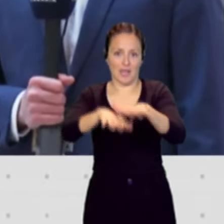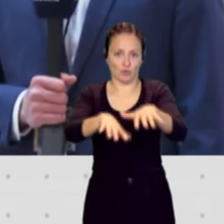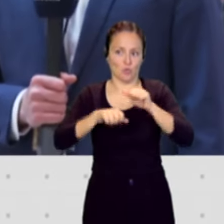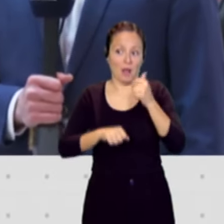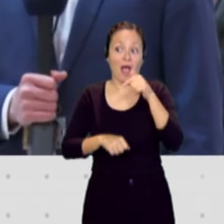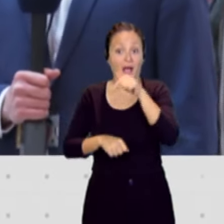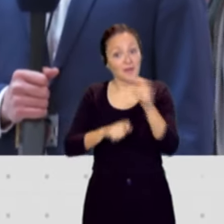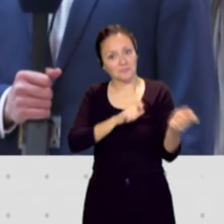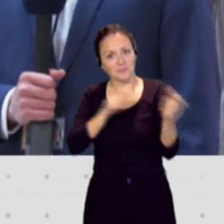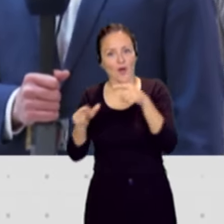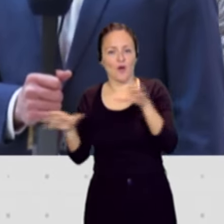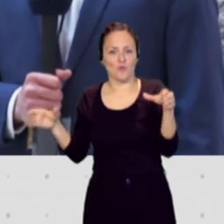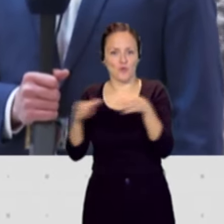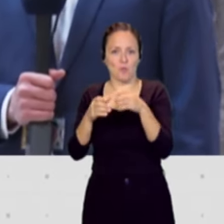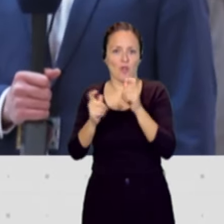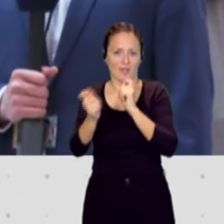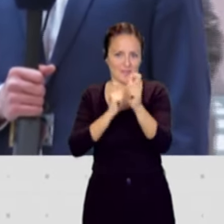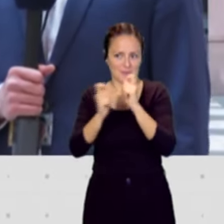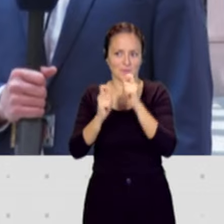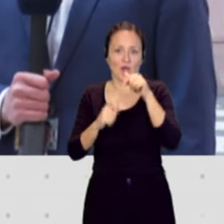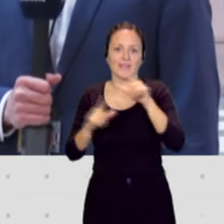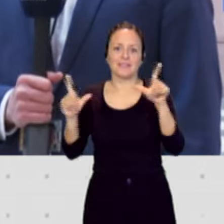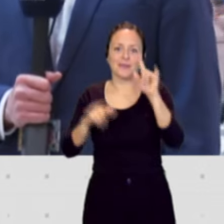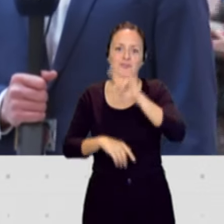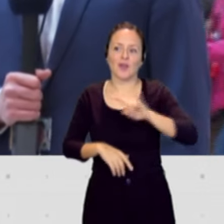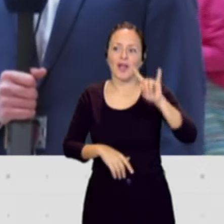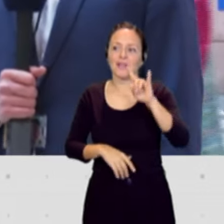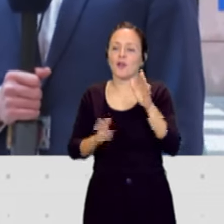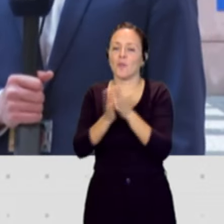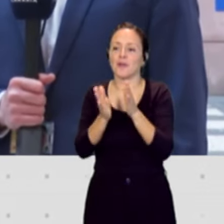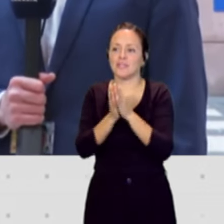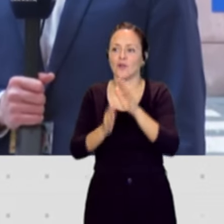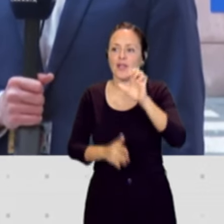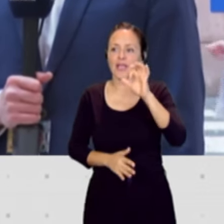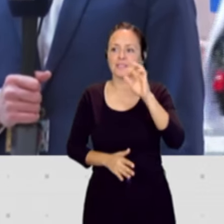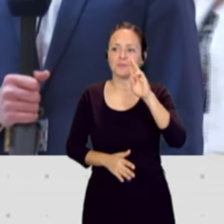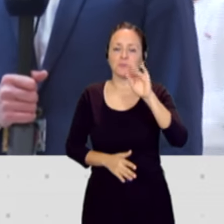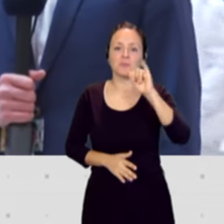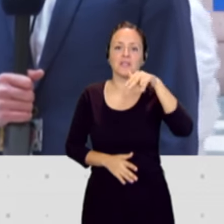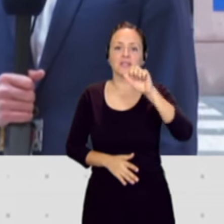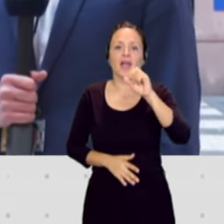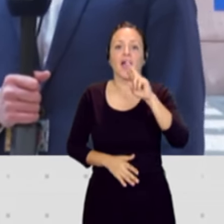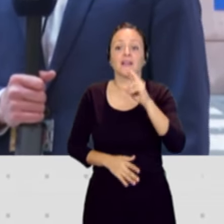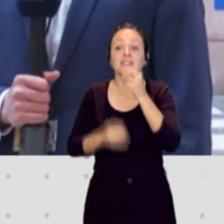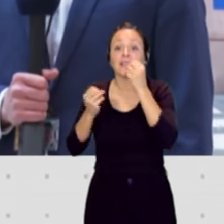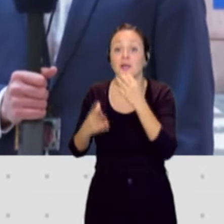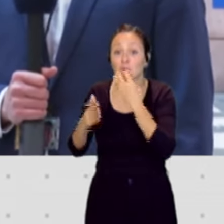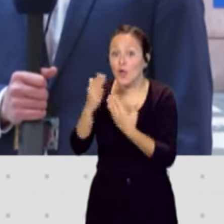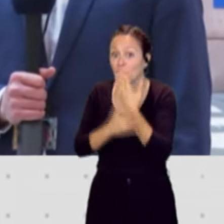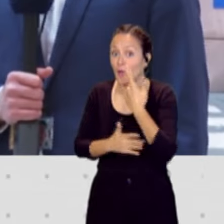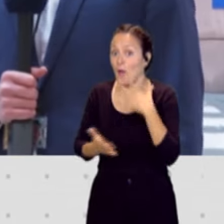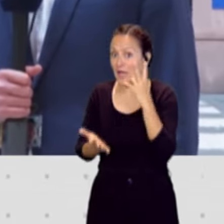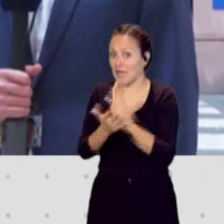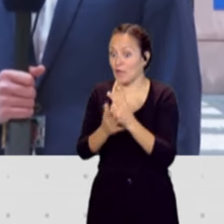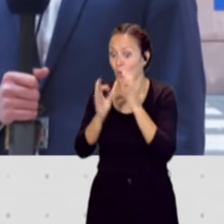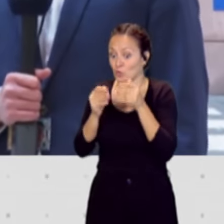de los servicios informativos de esta casa de Televisión Canaria. Javier Espinar, ¿qué tal? Buenos días. Recta final de un mandato marcado por grandes desafíos, ¿verdad?